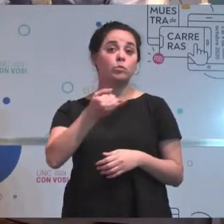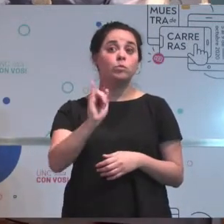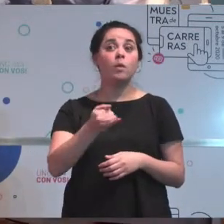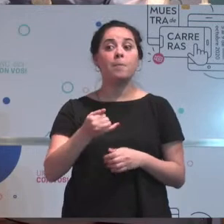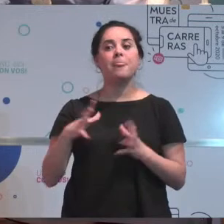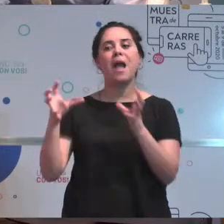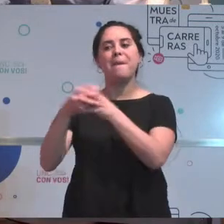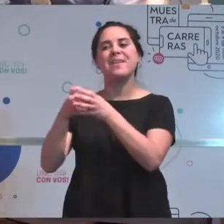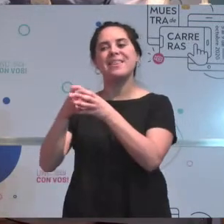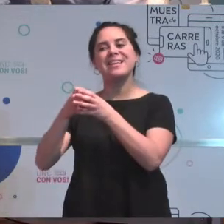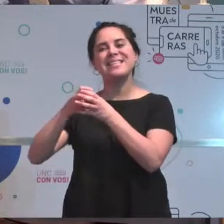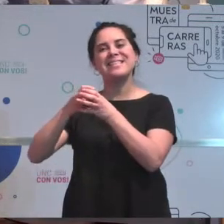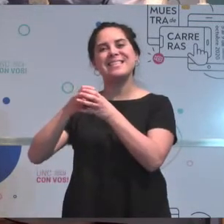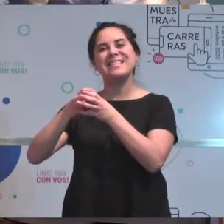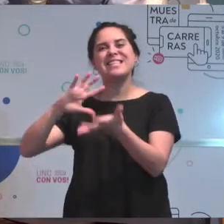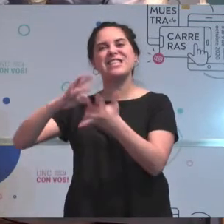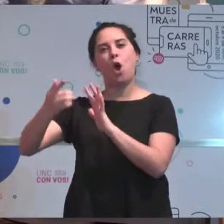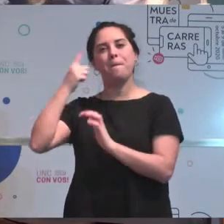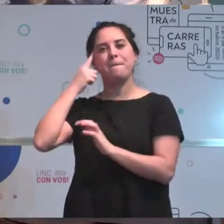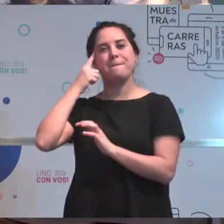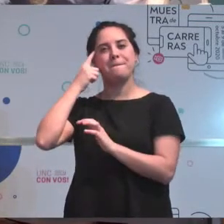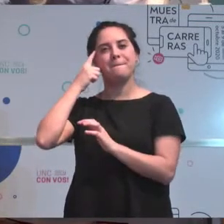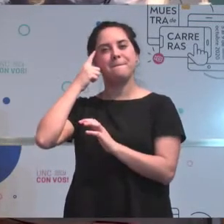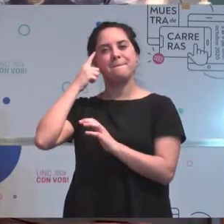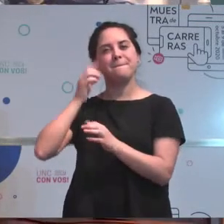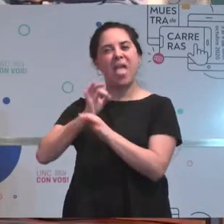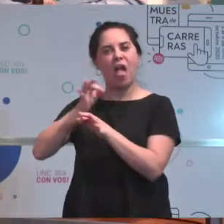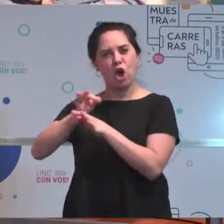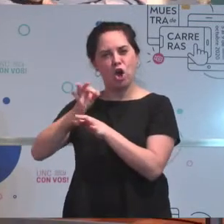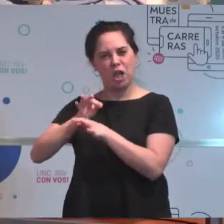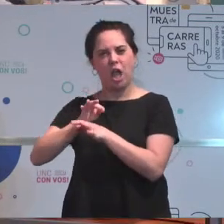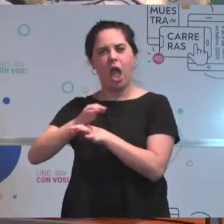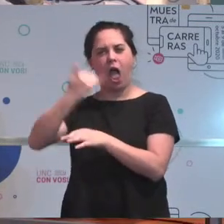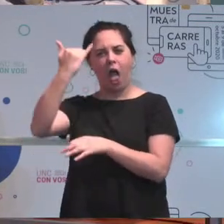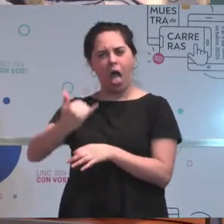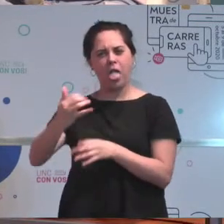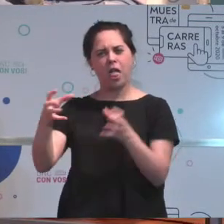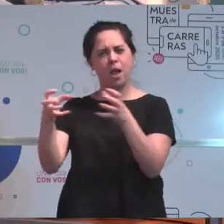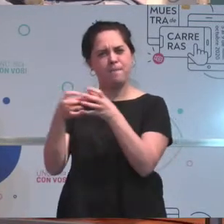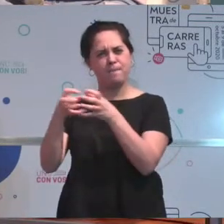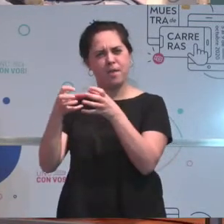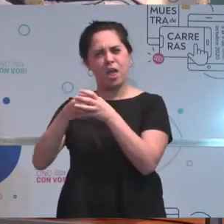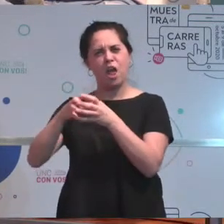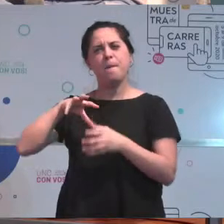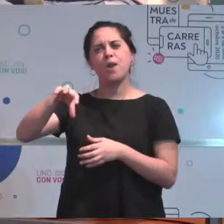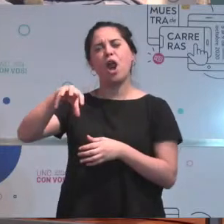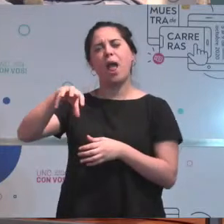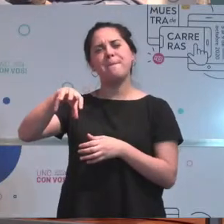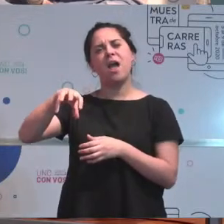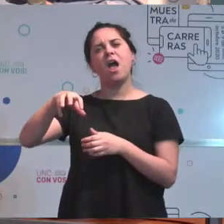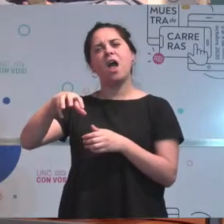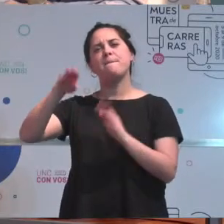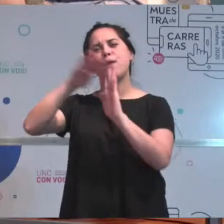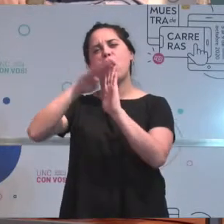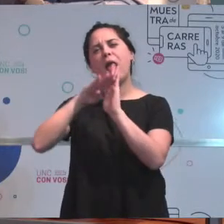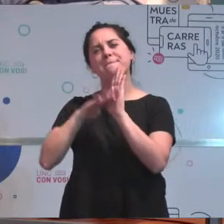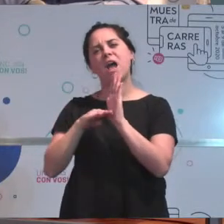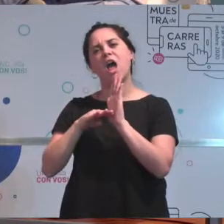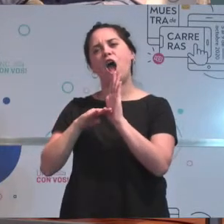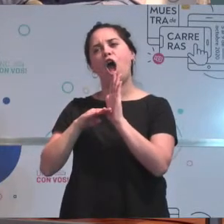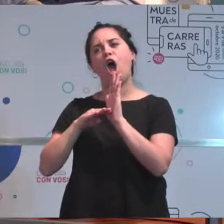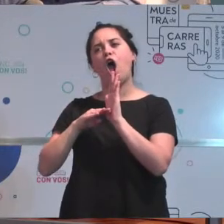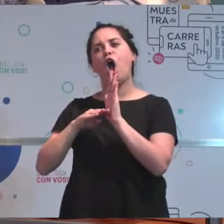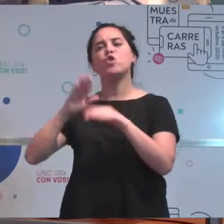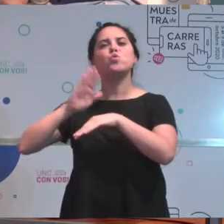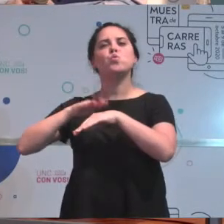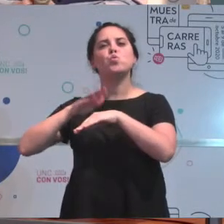psicopedagógico de la UNC, está el programa, no sé si estando, el programa de tutorías de pares, en el cual hay